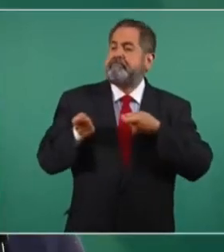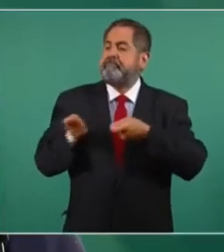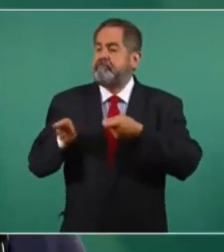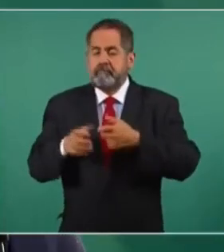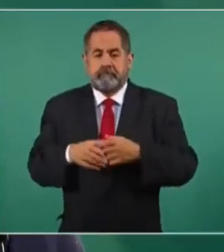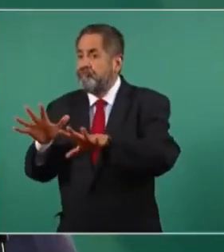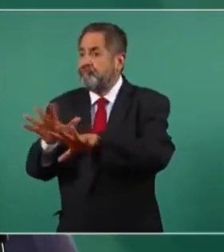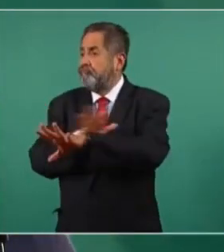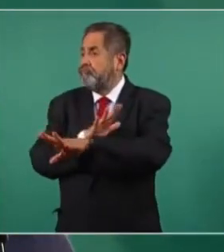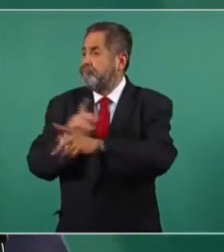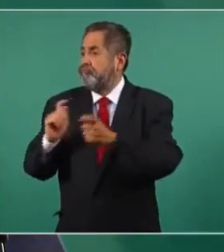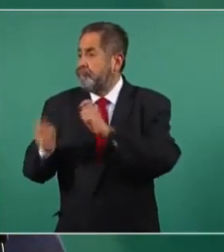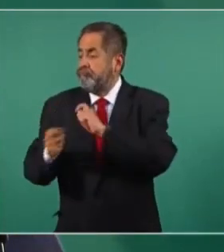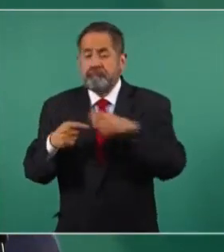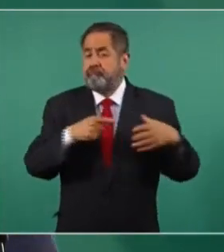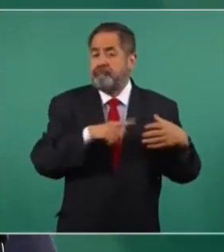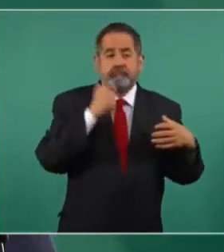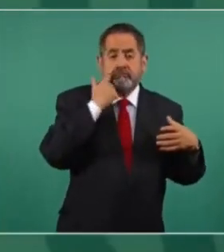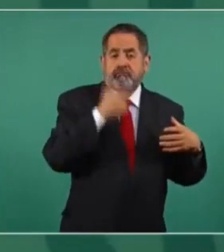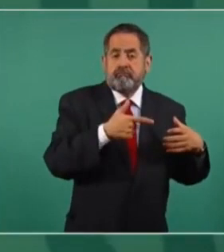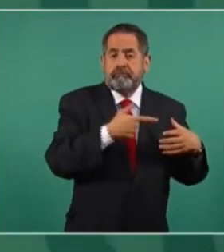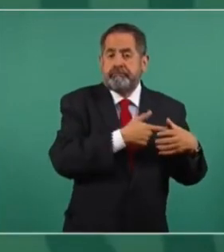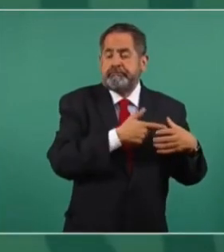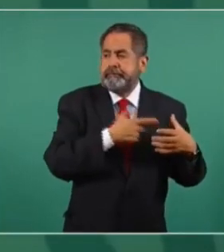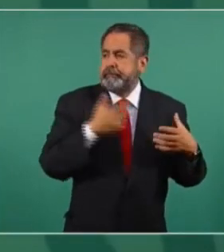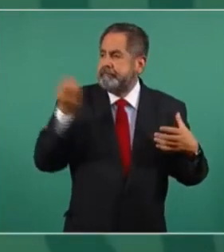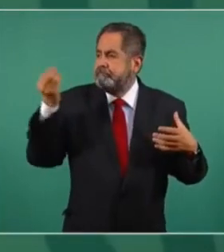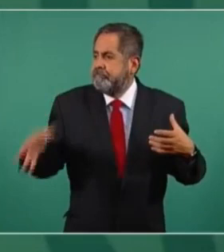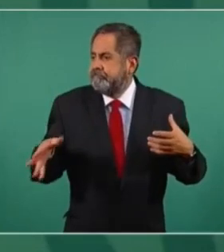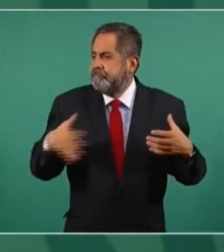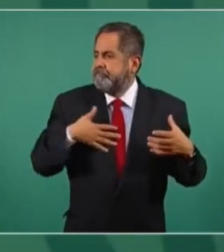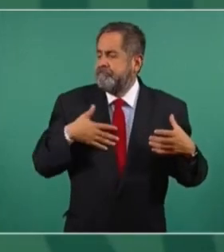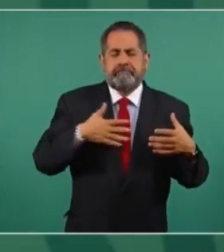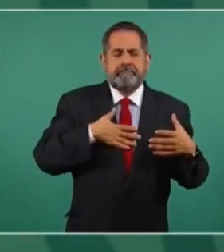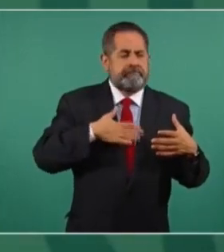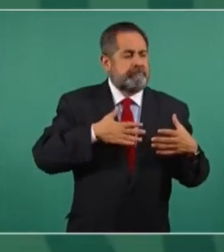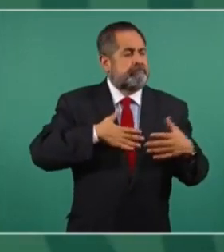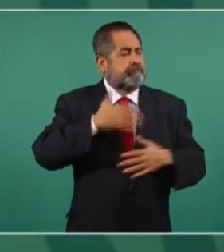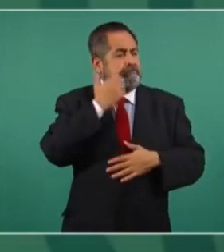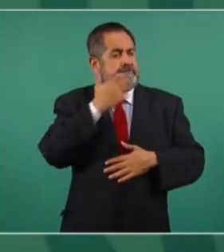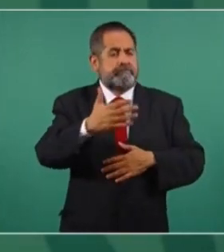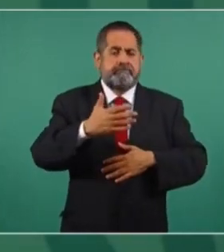no quieren que haya cambio, porque a ellos les conviene mantener el estatus quo,